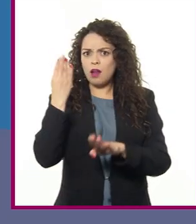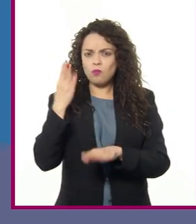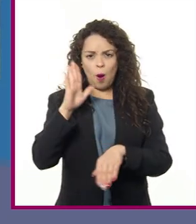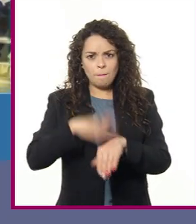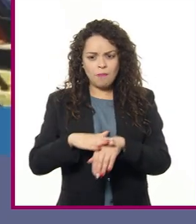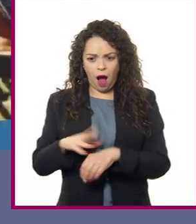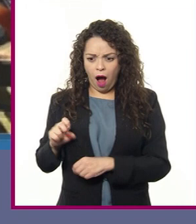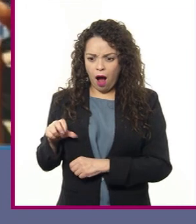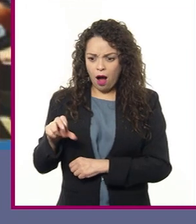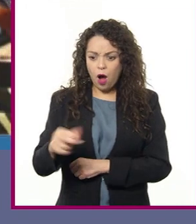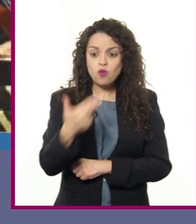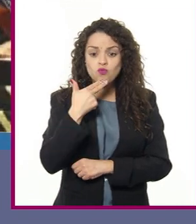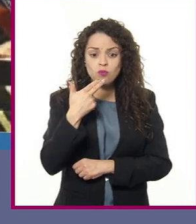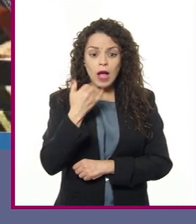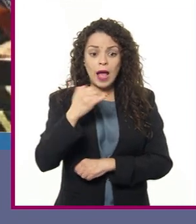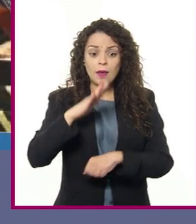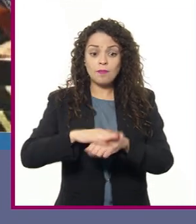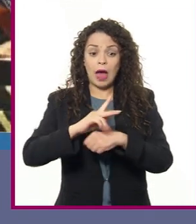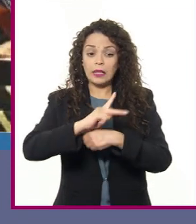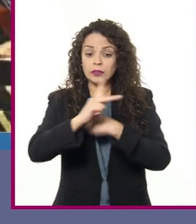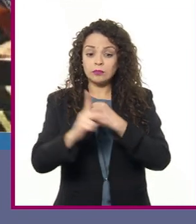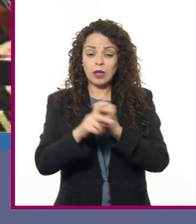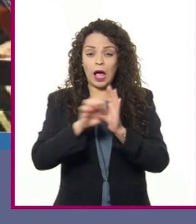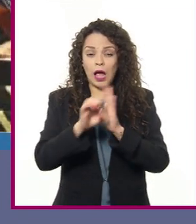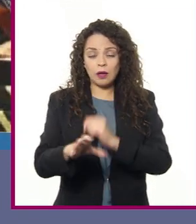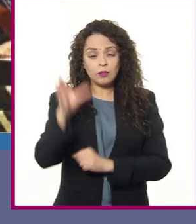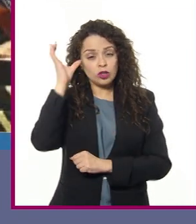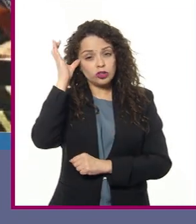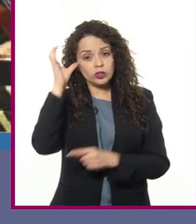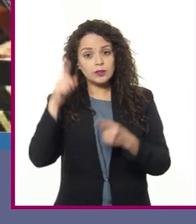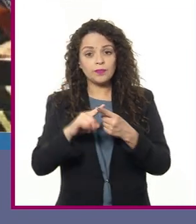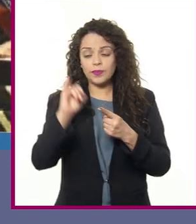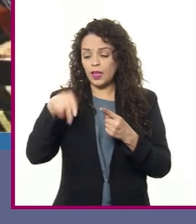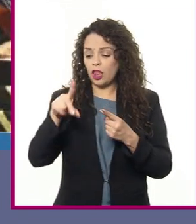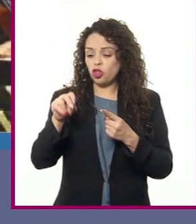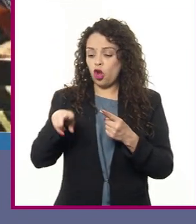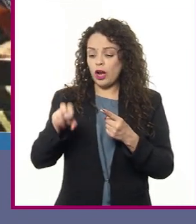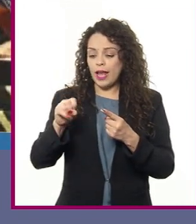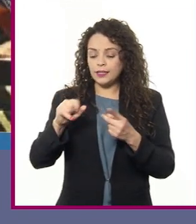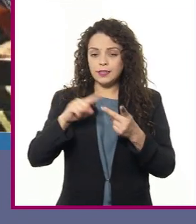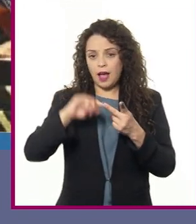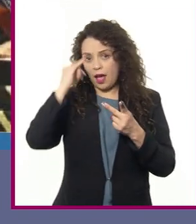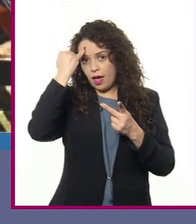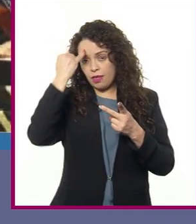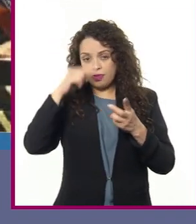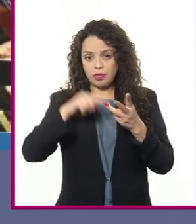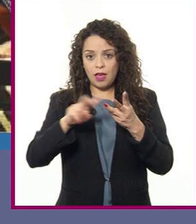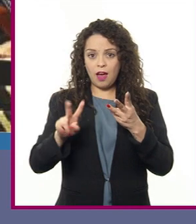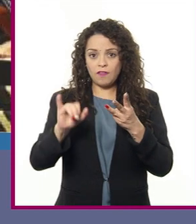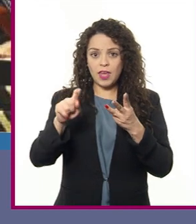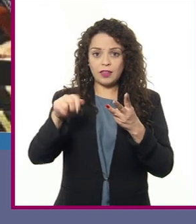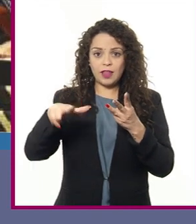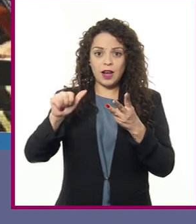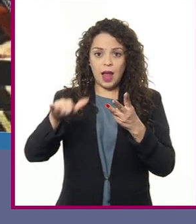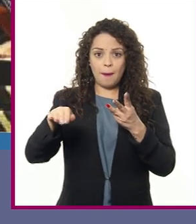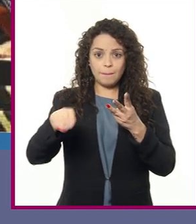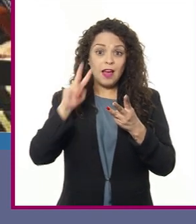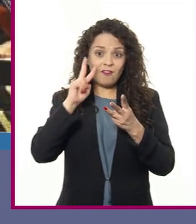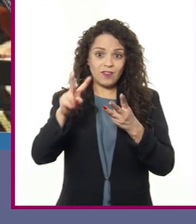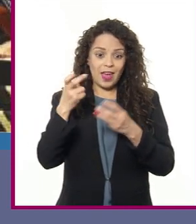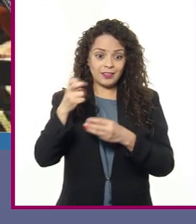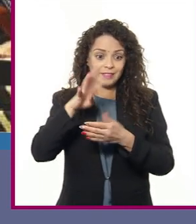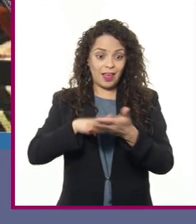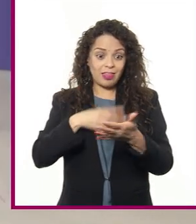practica principalmente en países como China, Indonesia, India y Vietnam, como podemos ver en la tabla.